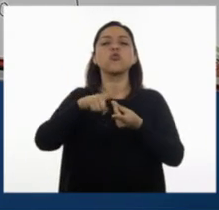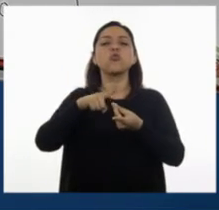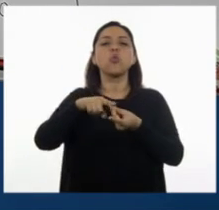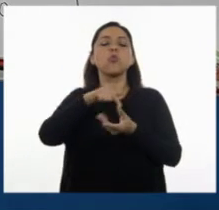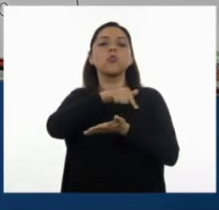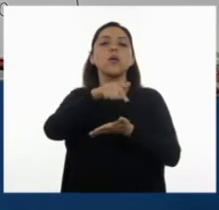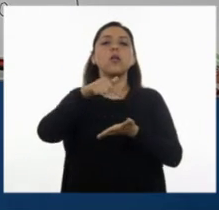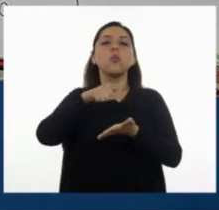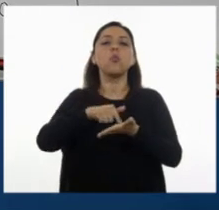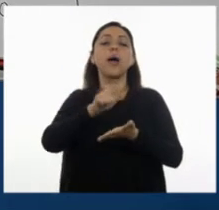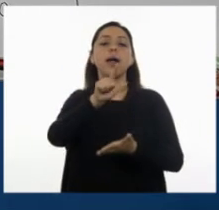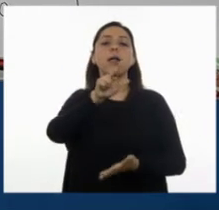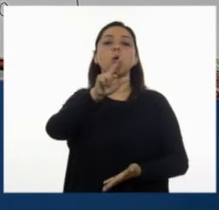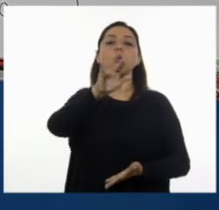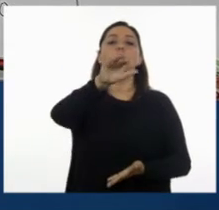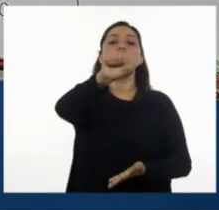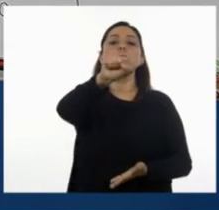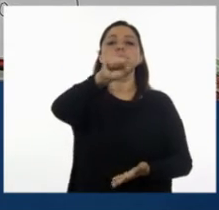a Luis?